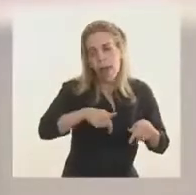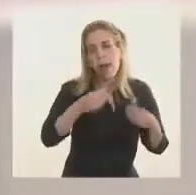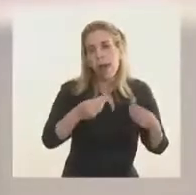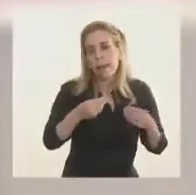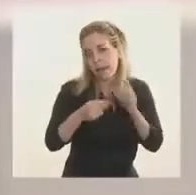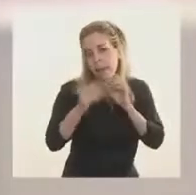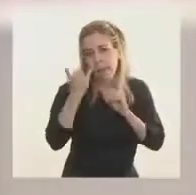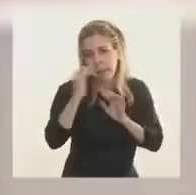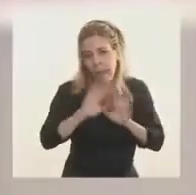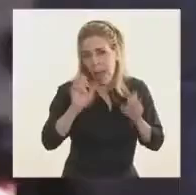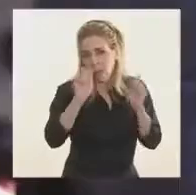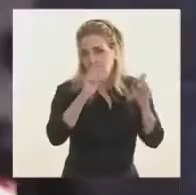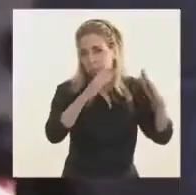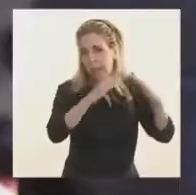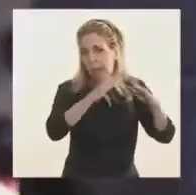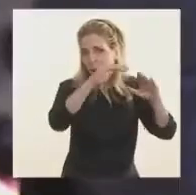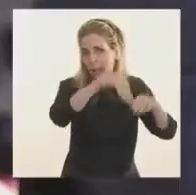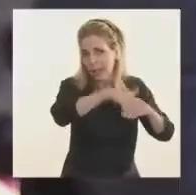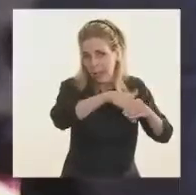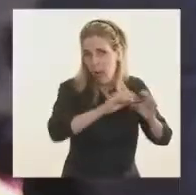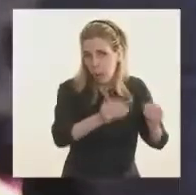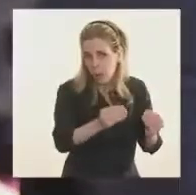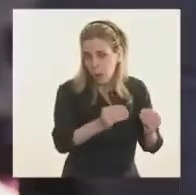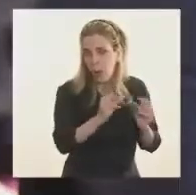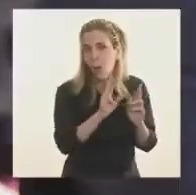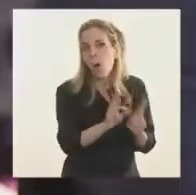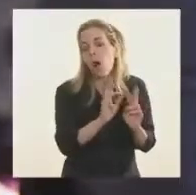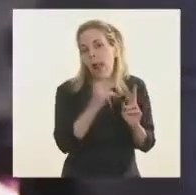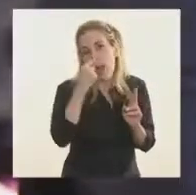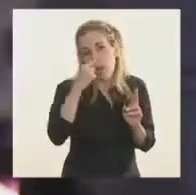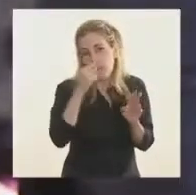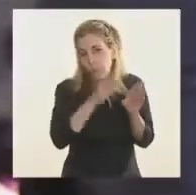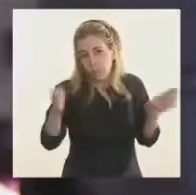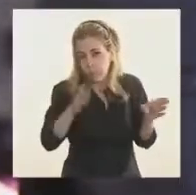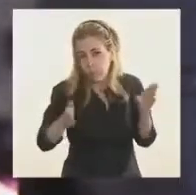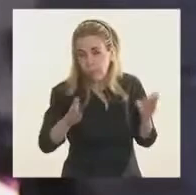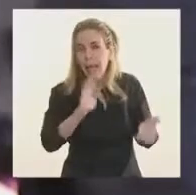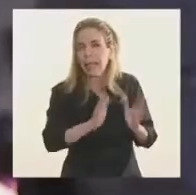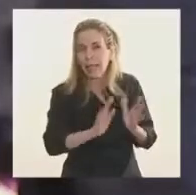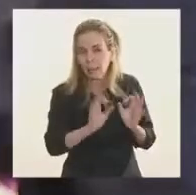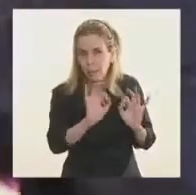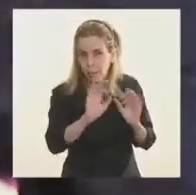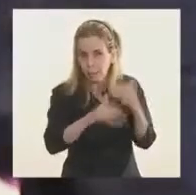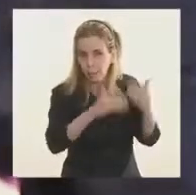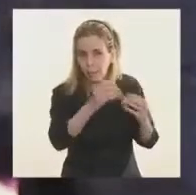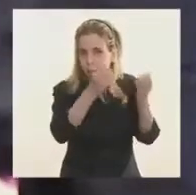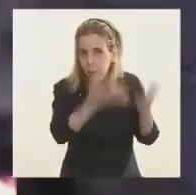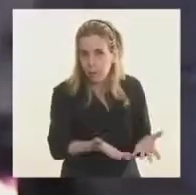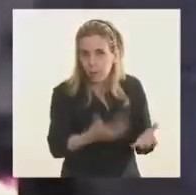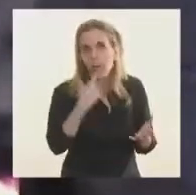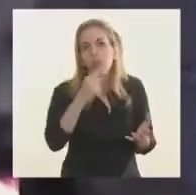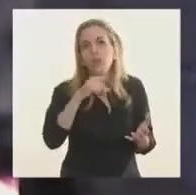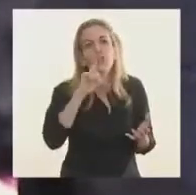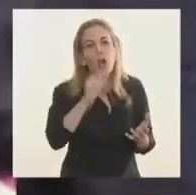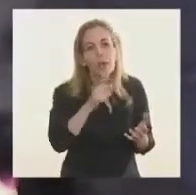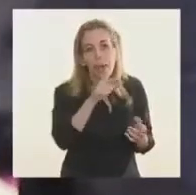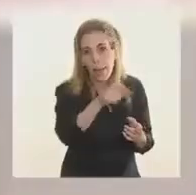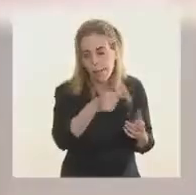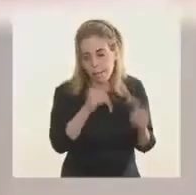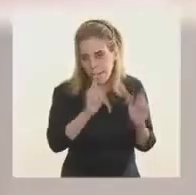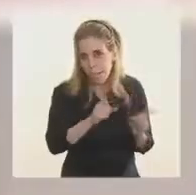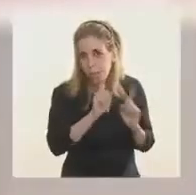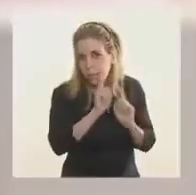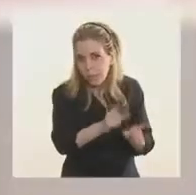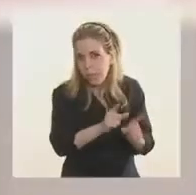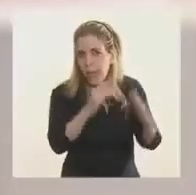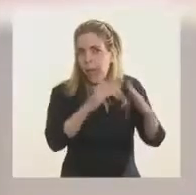su casa, esperemos que sea en la parte final de su recuperación. Desde allí sigue